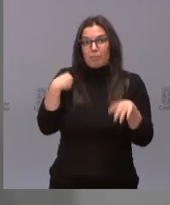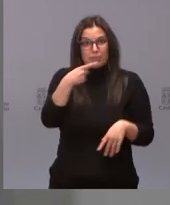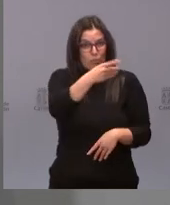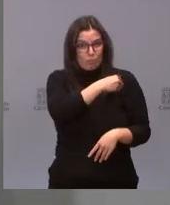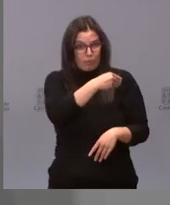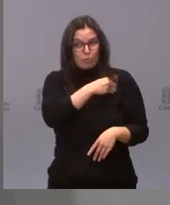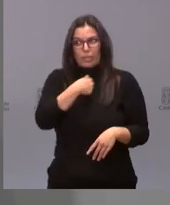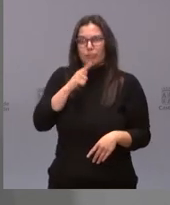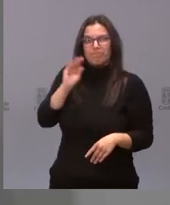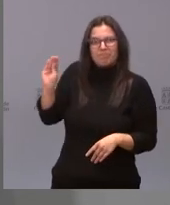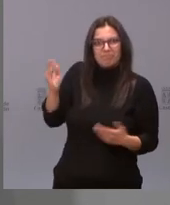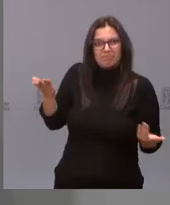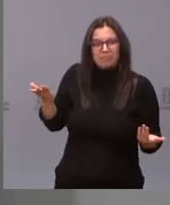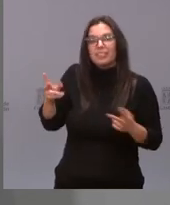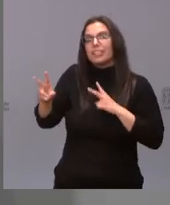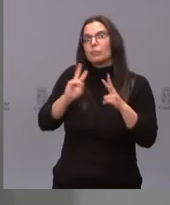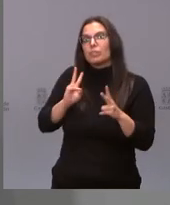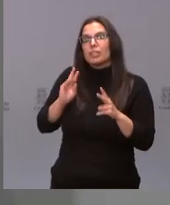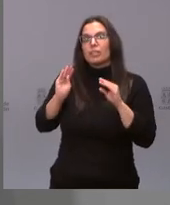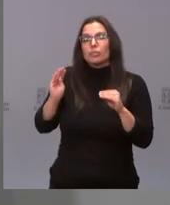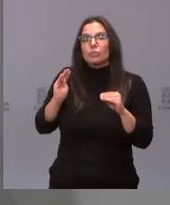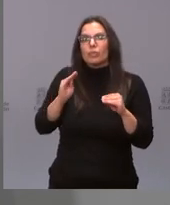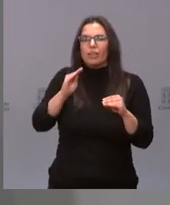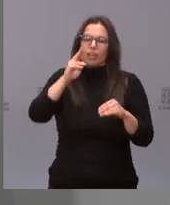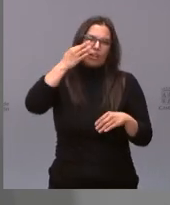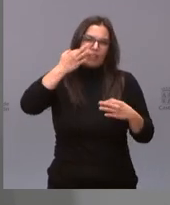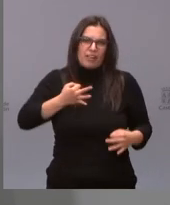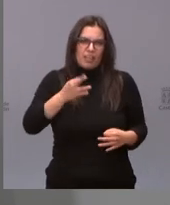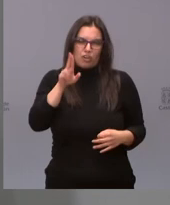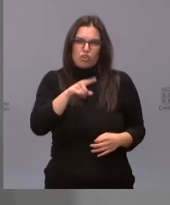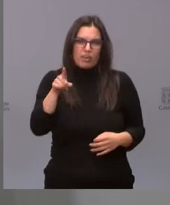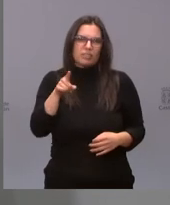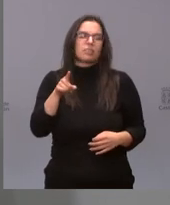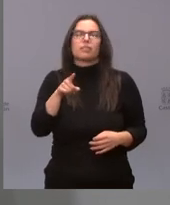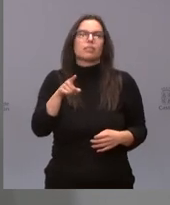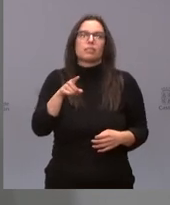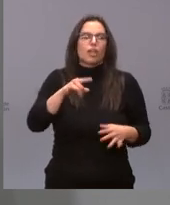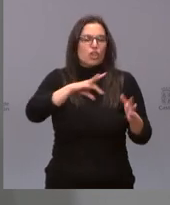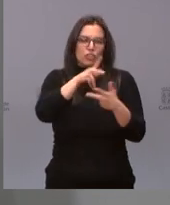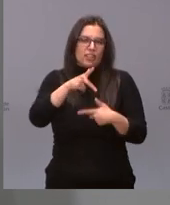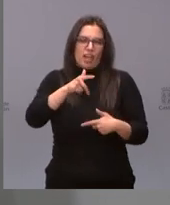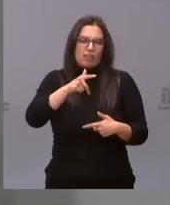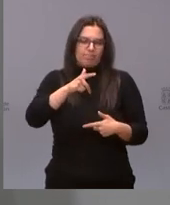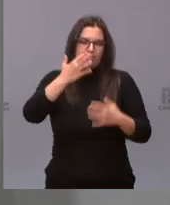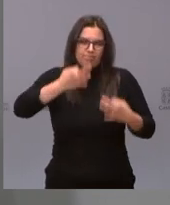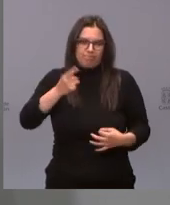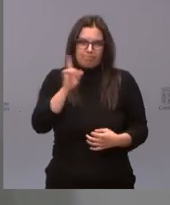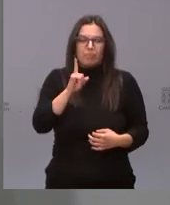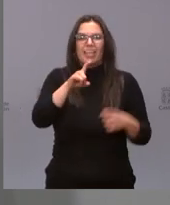usted me está haciendo ahora mismo y la respuesta es que no era cierto. Que no es cierto, que las empresas no van a comprar